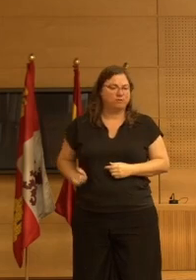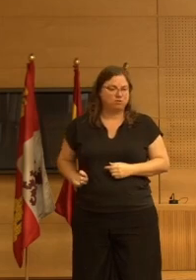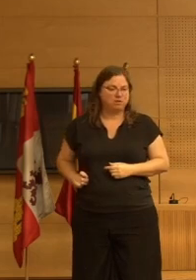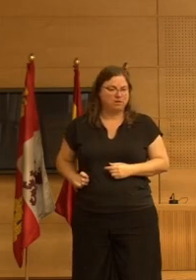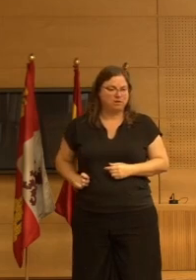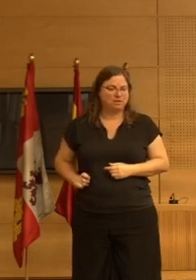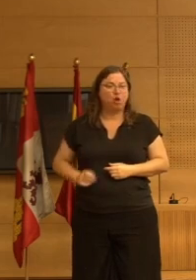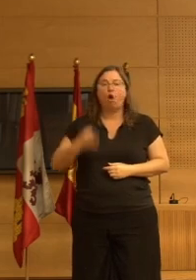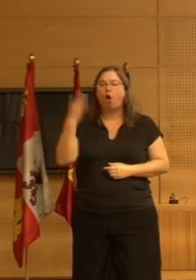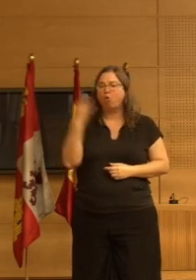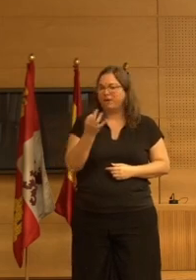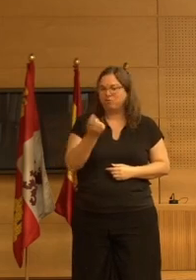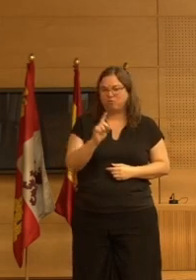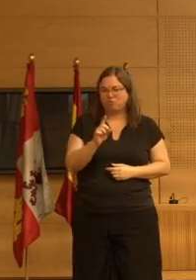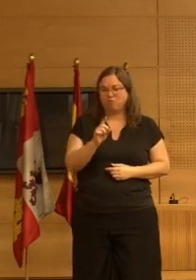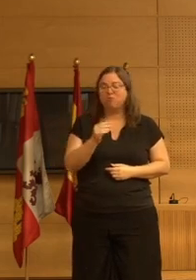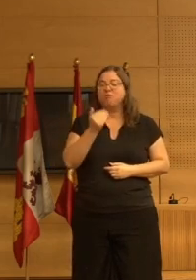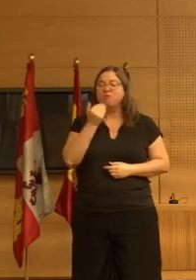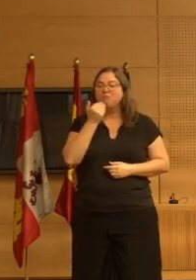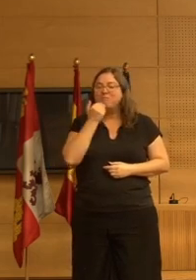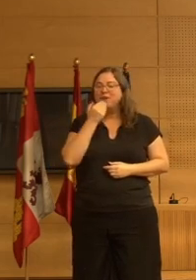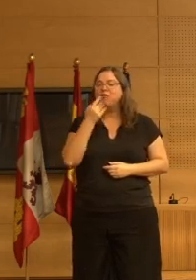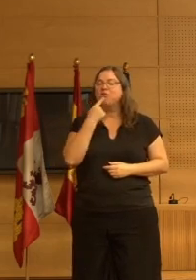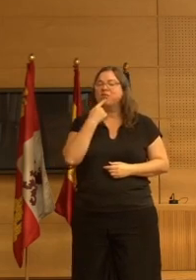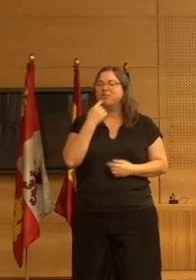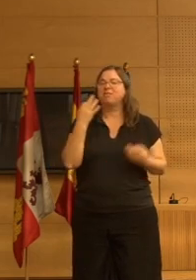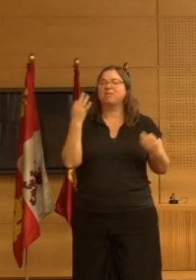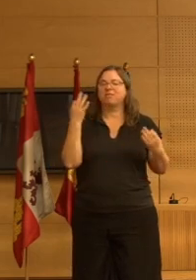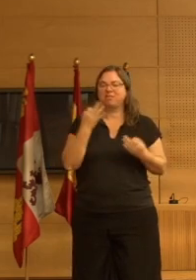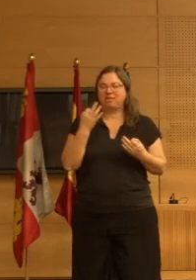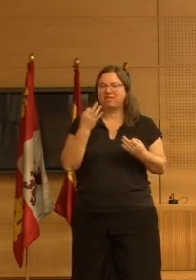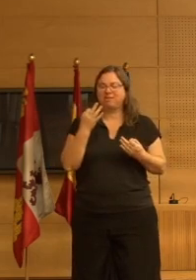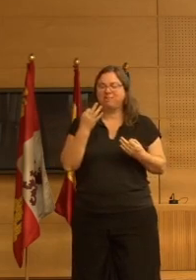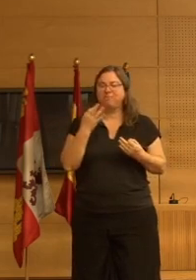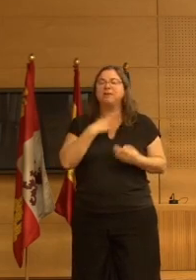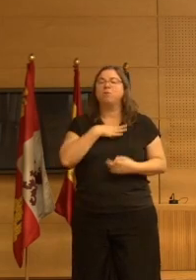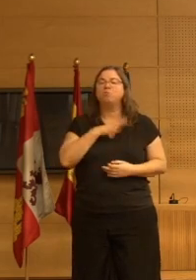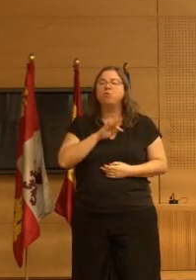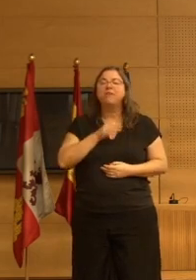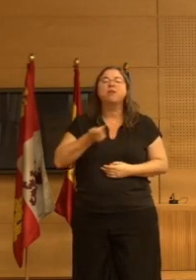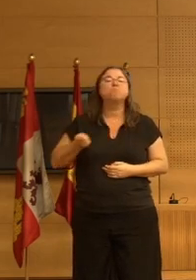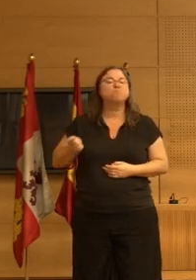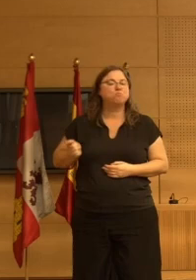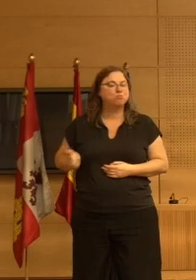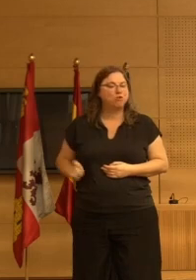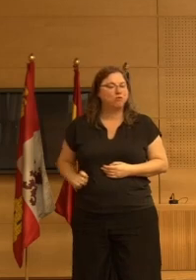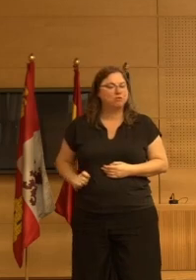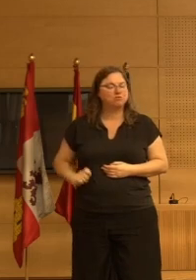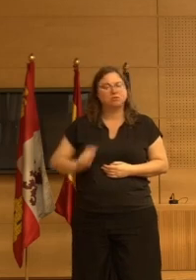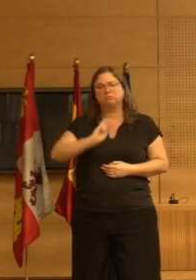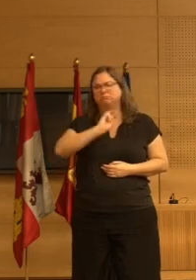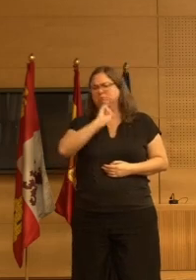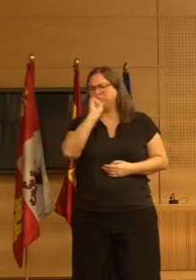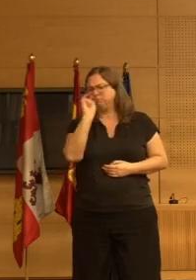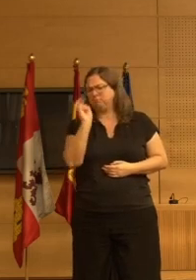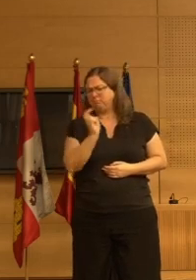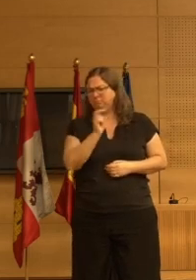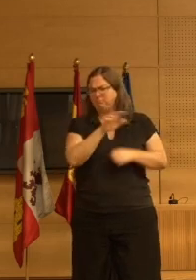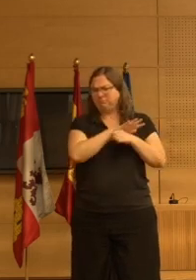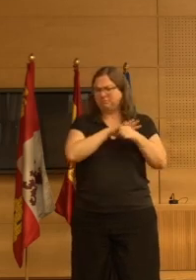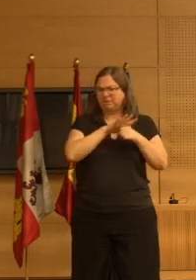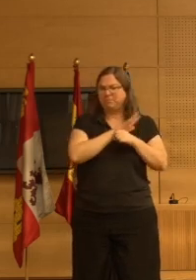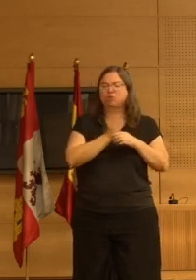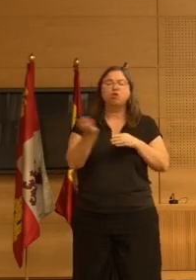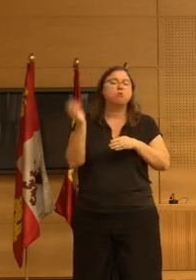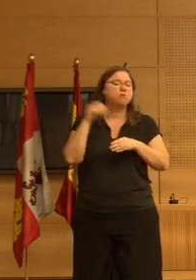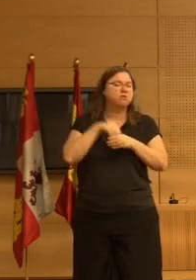obligatorios pero sí establece que podrán ser profesionales de diversas disciplinas entre las que